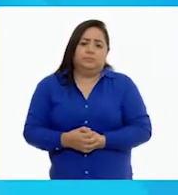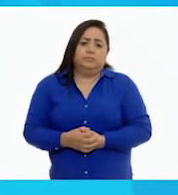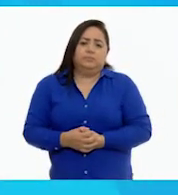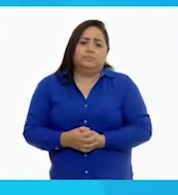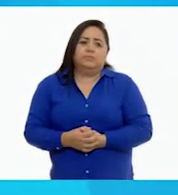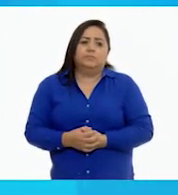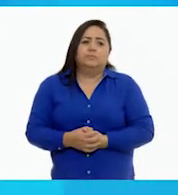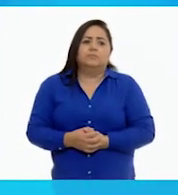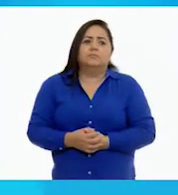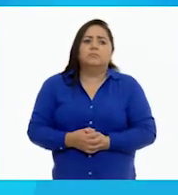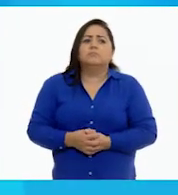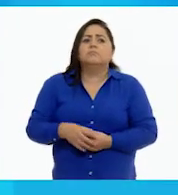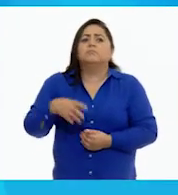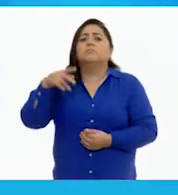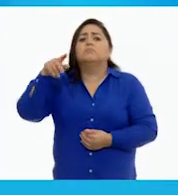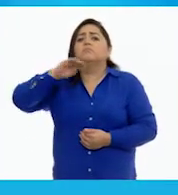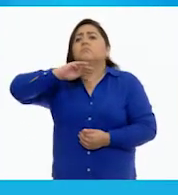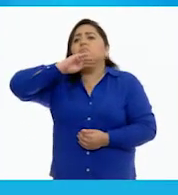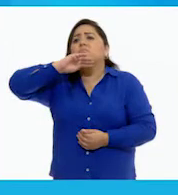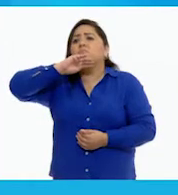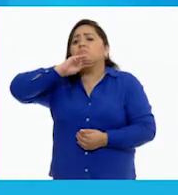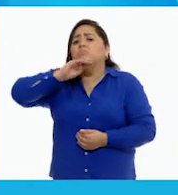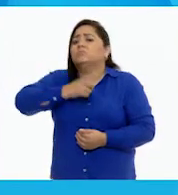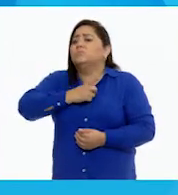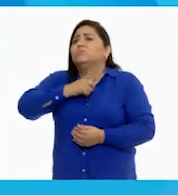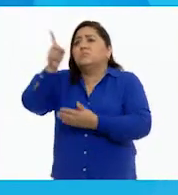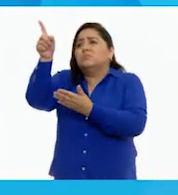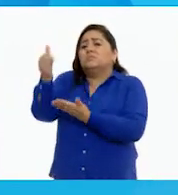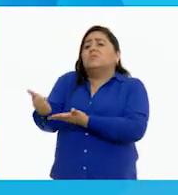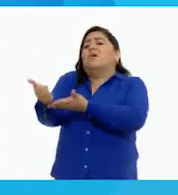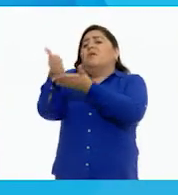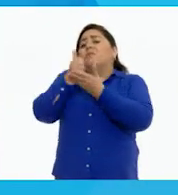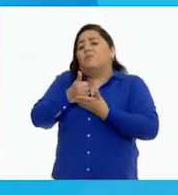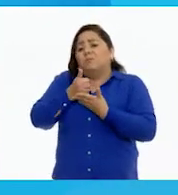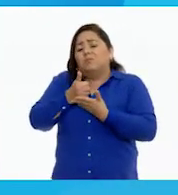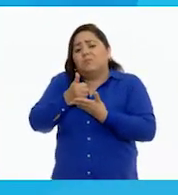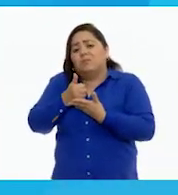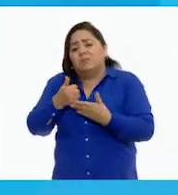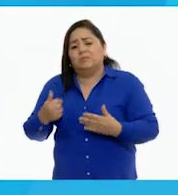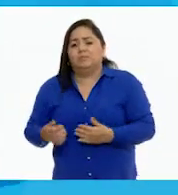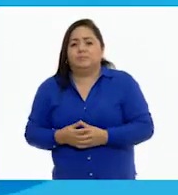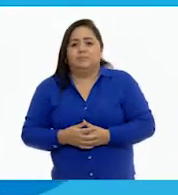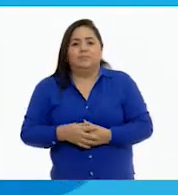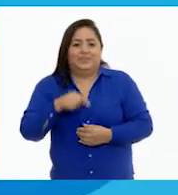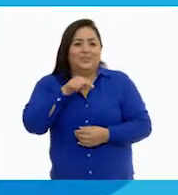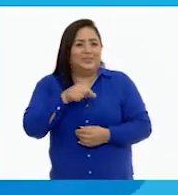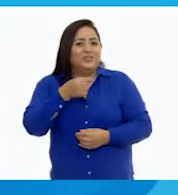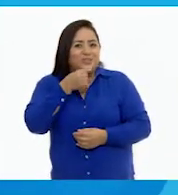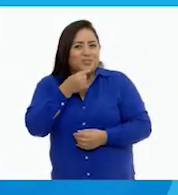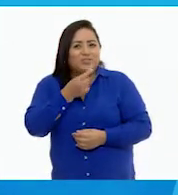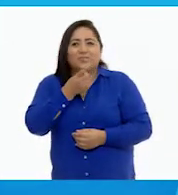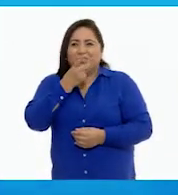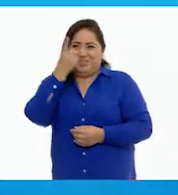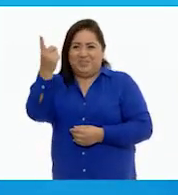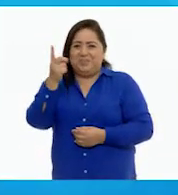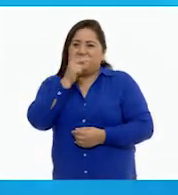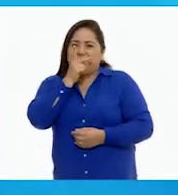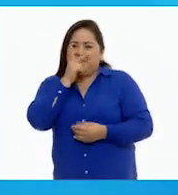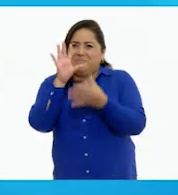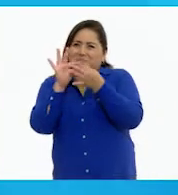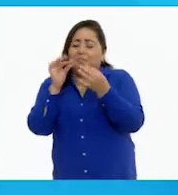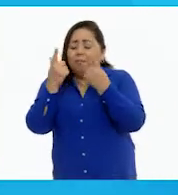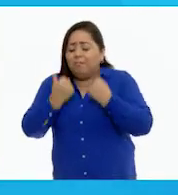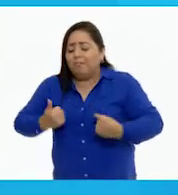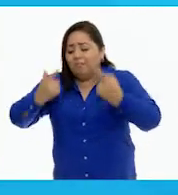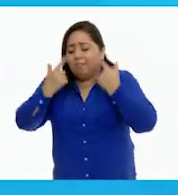¡Sólo mi mamá me puede ayudar en esto! Dijo Daniel con lágrimas en los